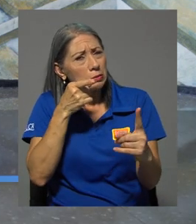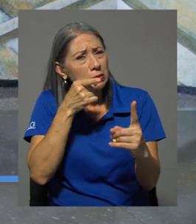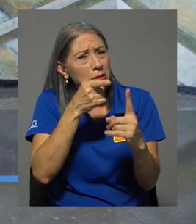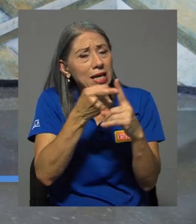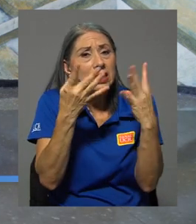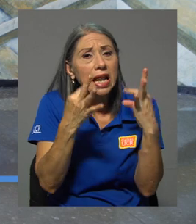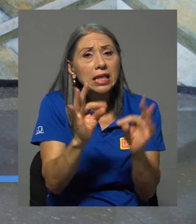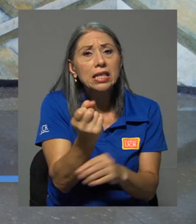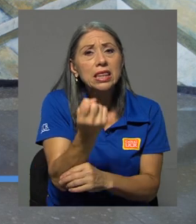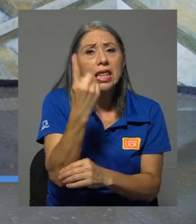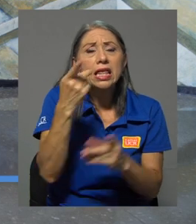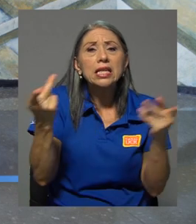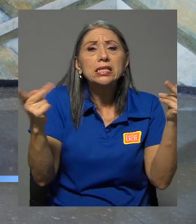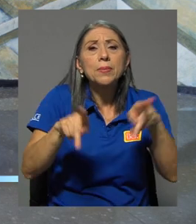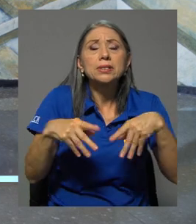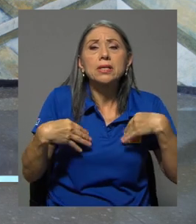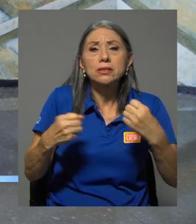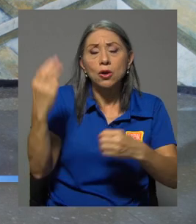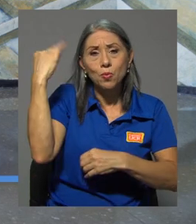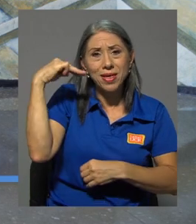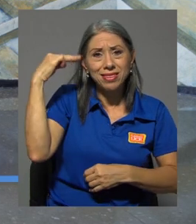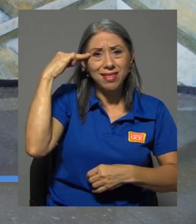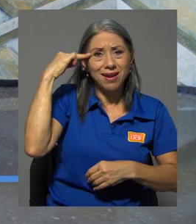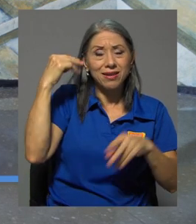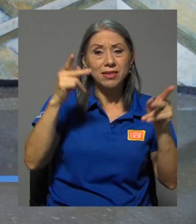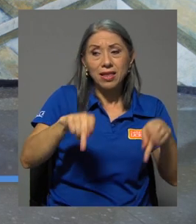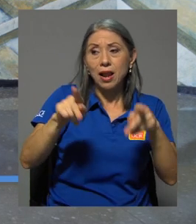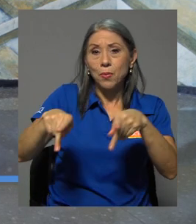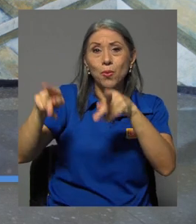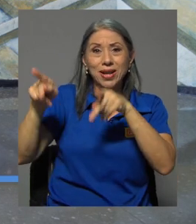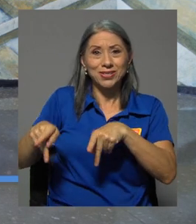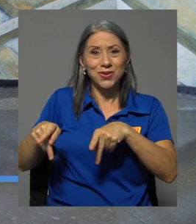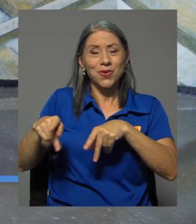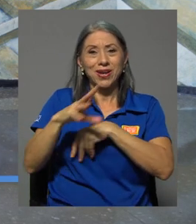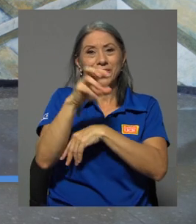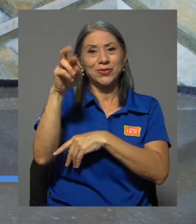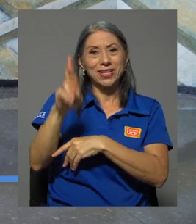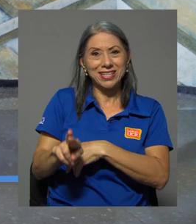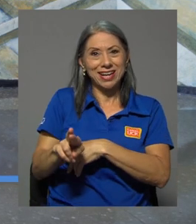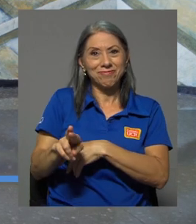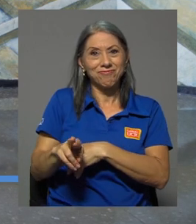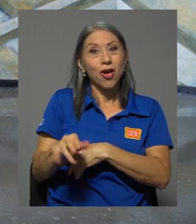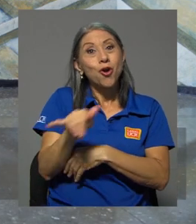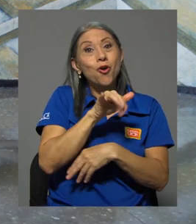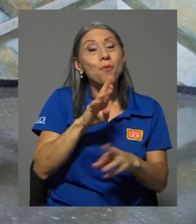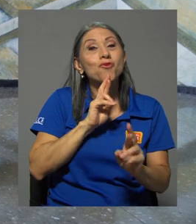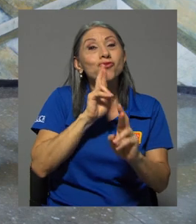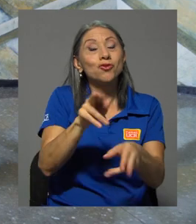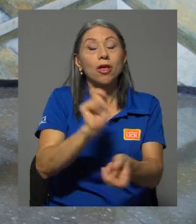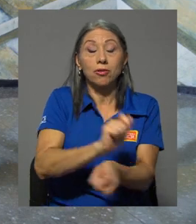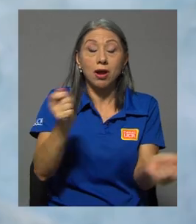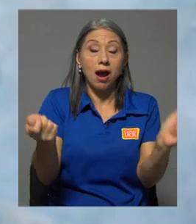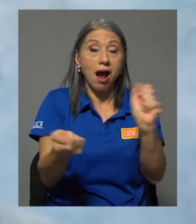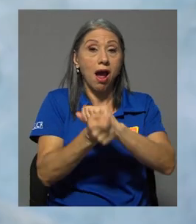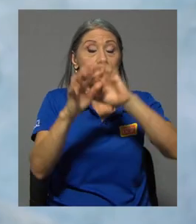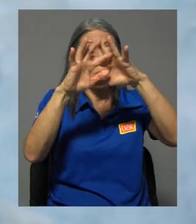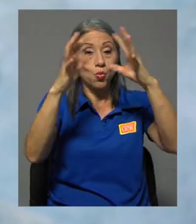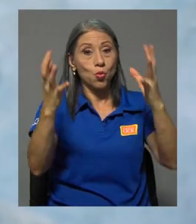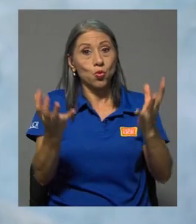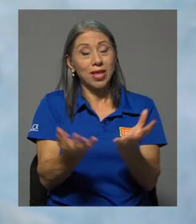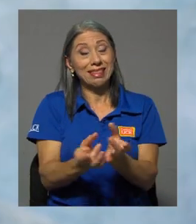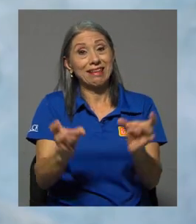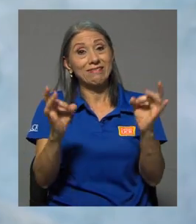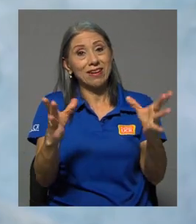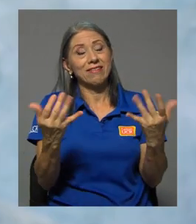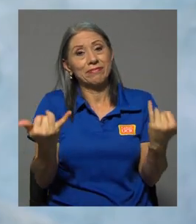de entender qué está pasando con la salud mental de la población en nuestro país, a raíz de este cambio mundial tan terrible que estamos viviendo. Y en